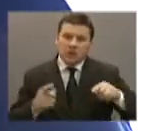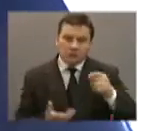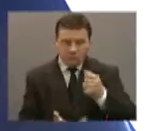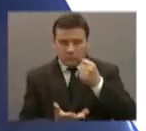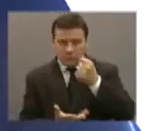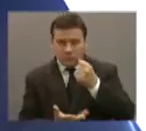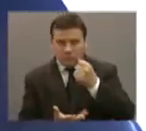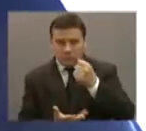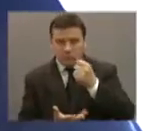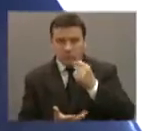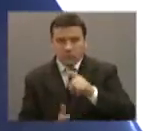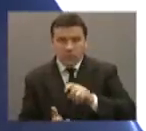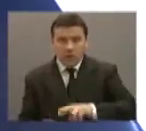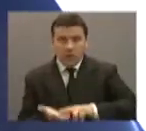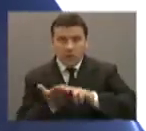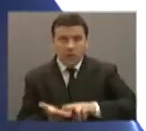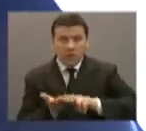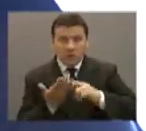dineros se han recuperado.